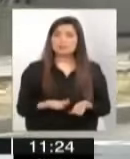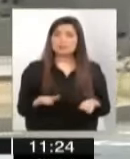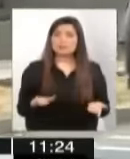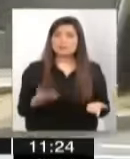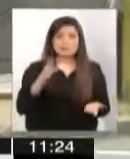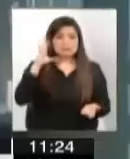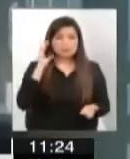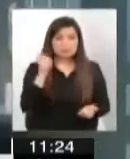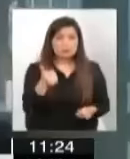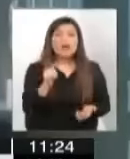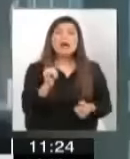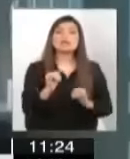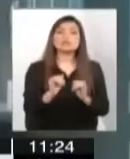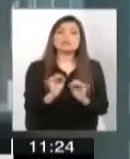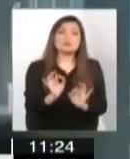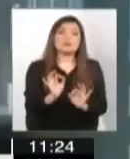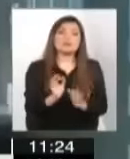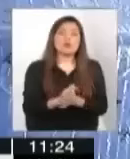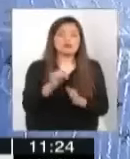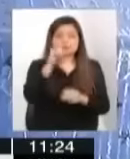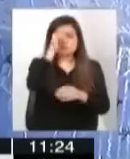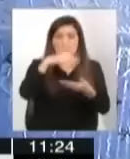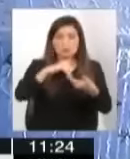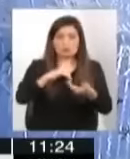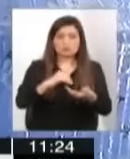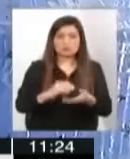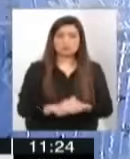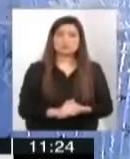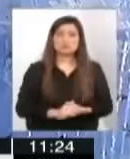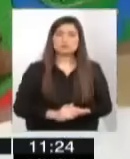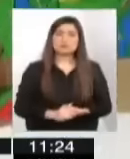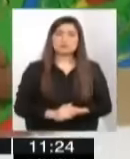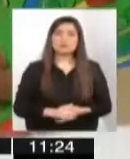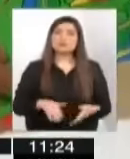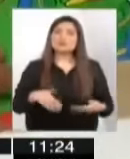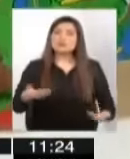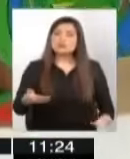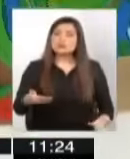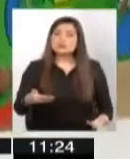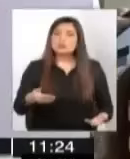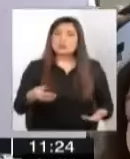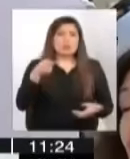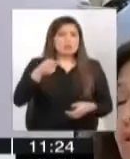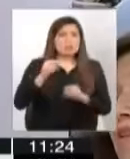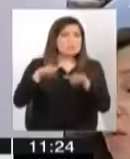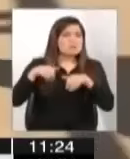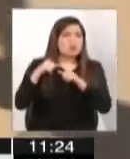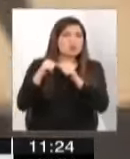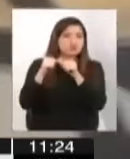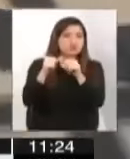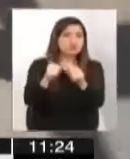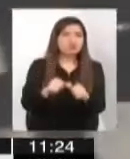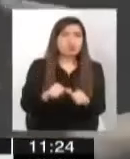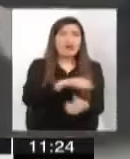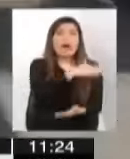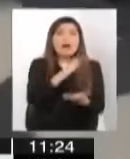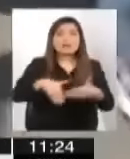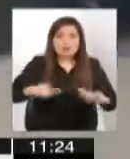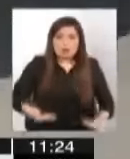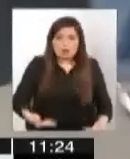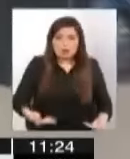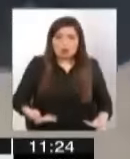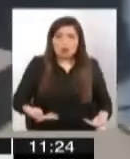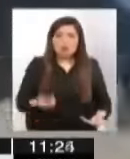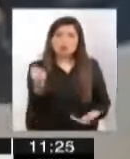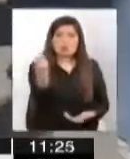¿se escucha bien? Sí. Perfecto. Ya. puedo. Disculpa. Eso se ha mantenido hasta el día de hoy. O sea, las cifras son